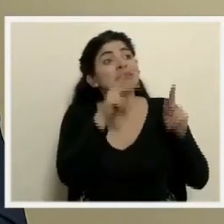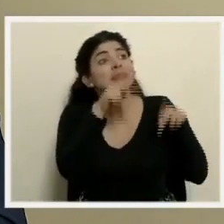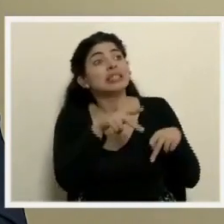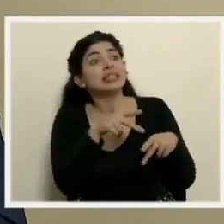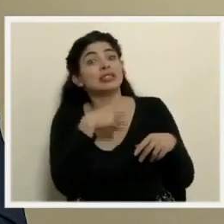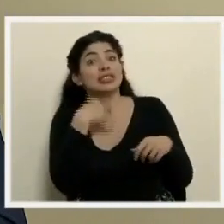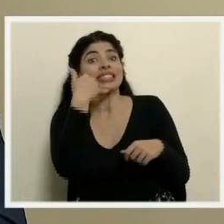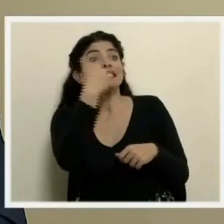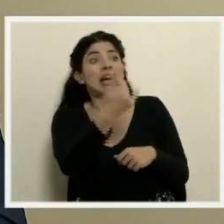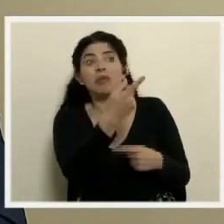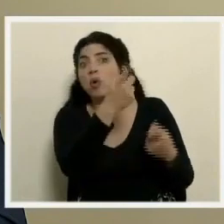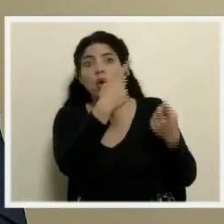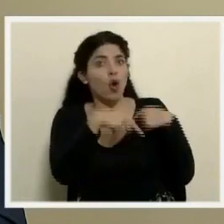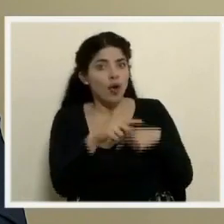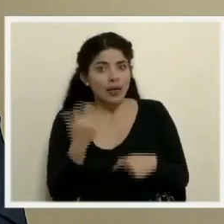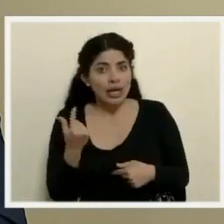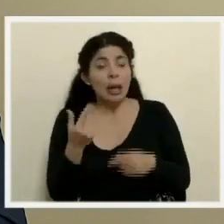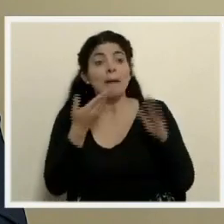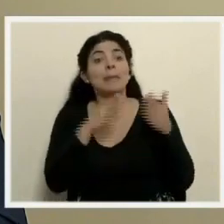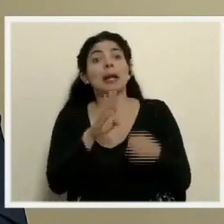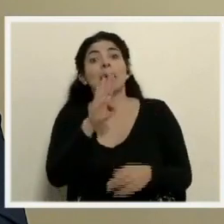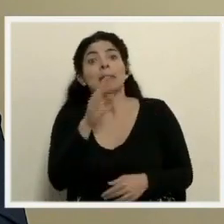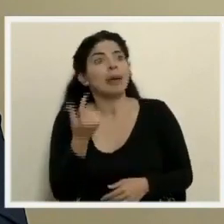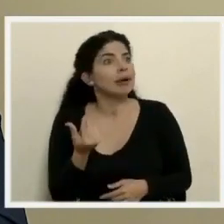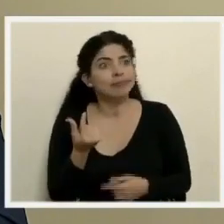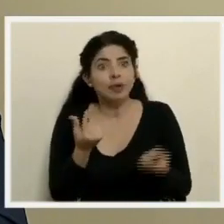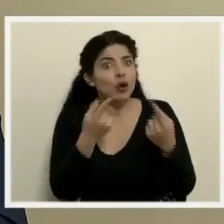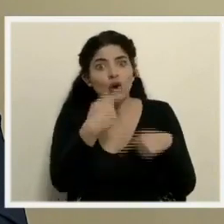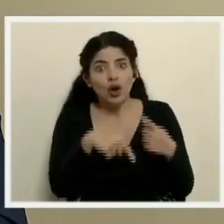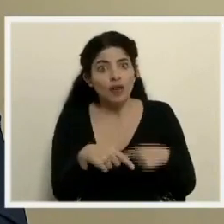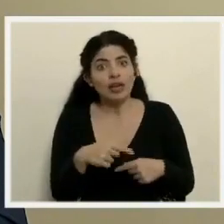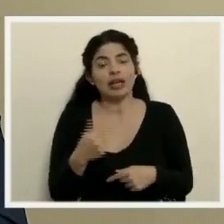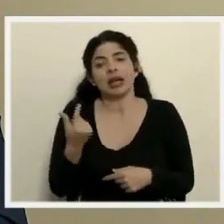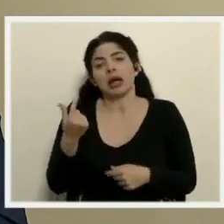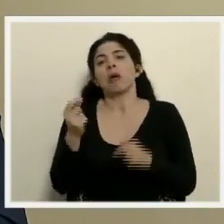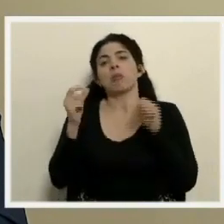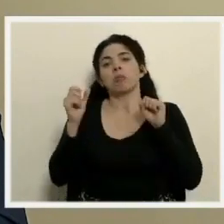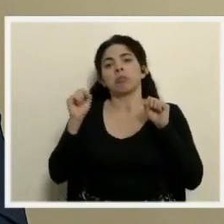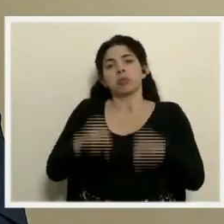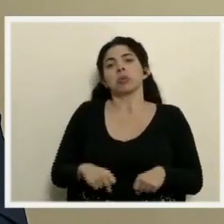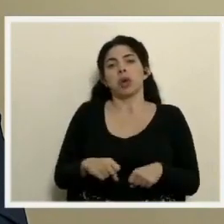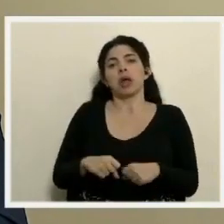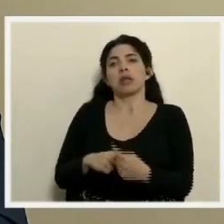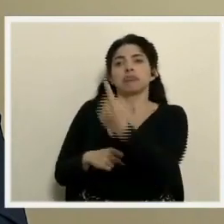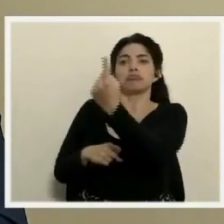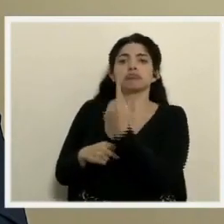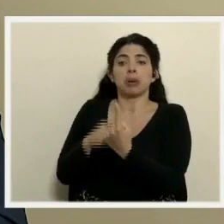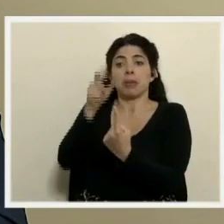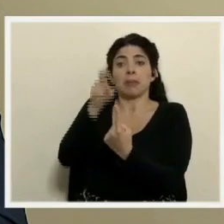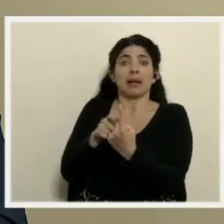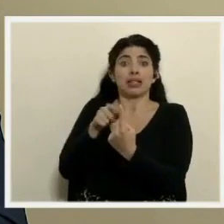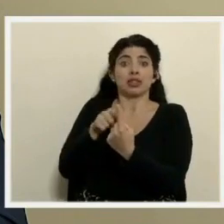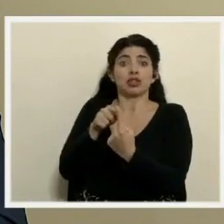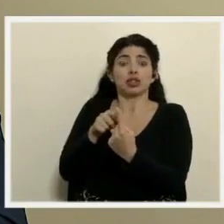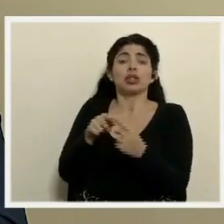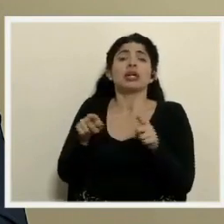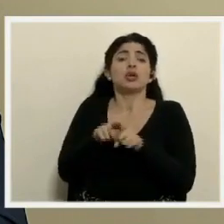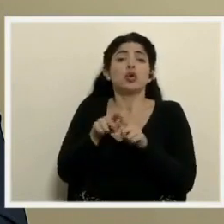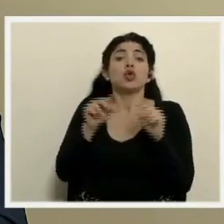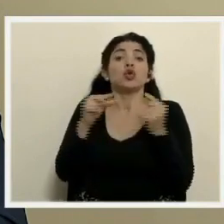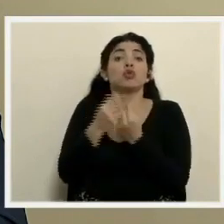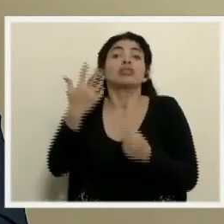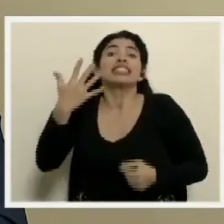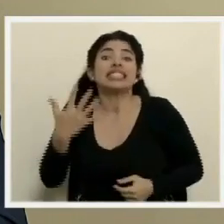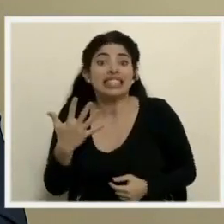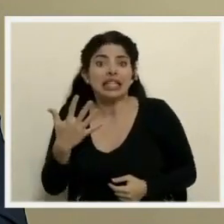gente convocada inicialmente ni el plan B, si se contempla que se puede aplicar a personas inclusive del grupo